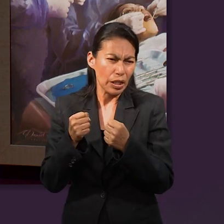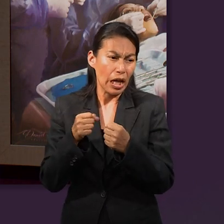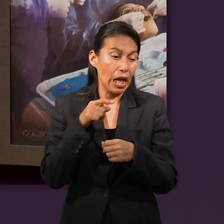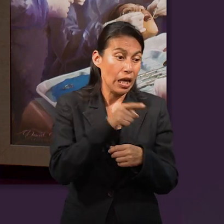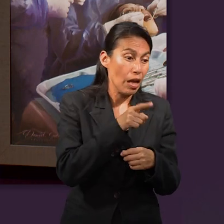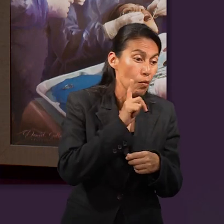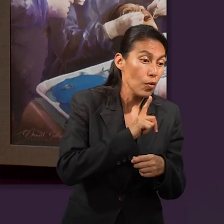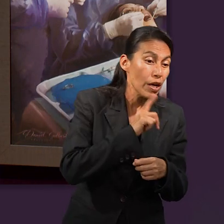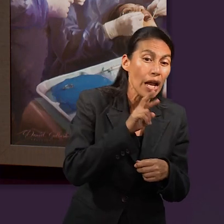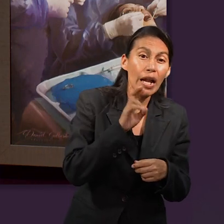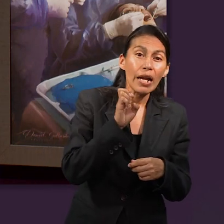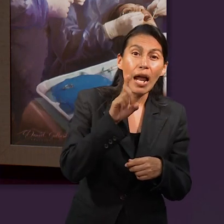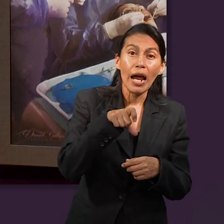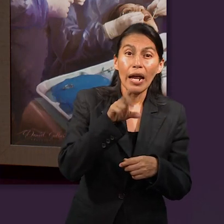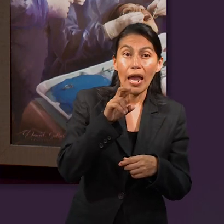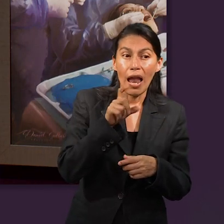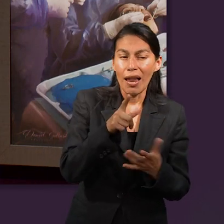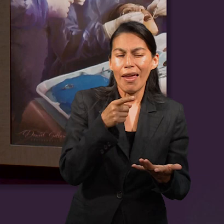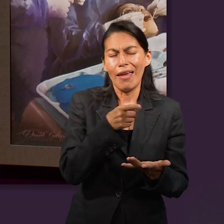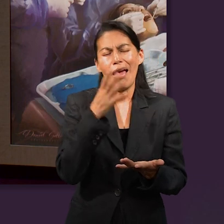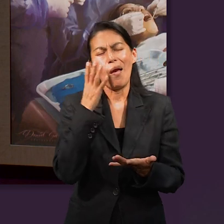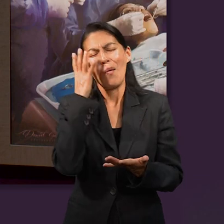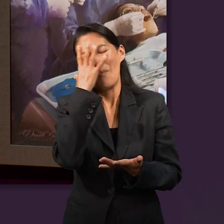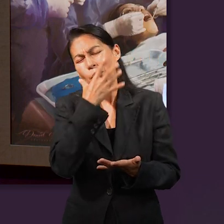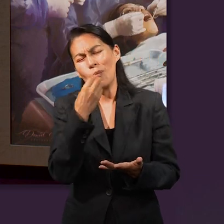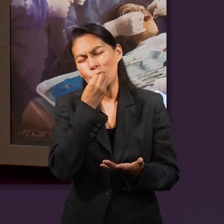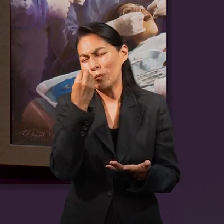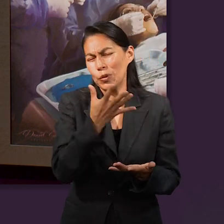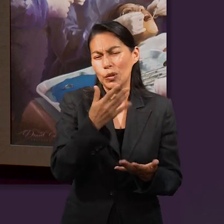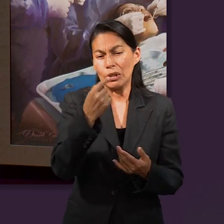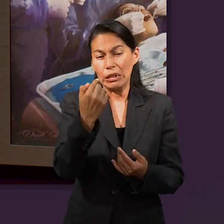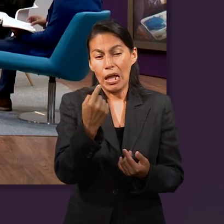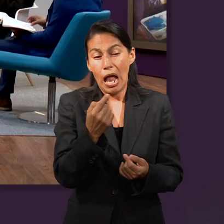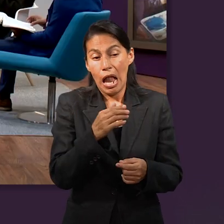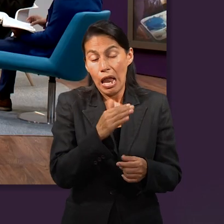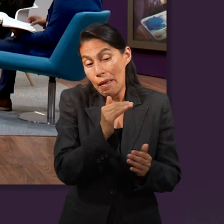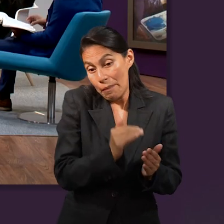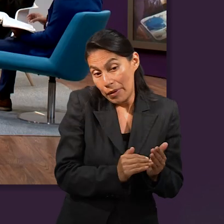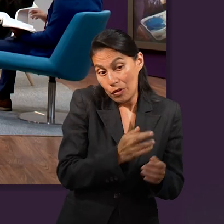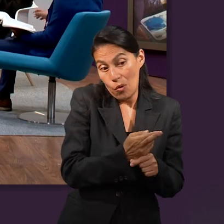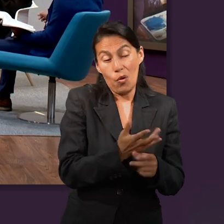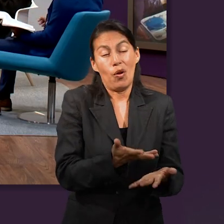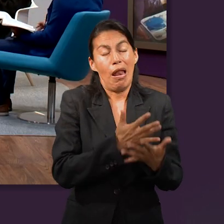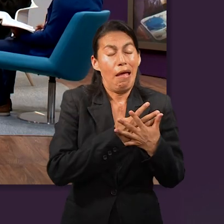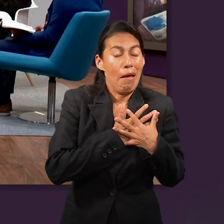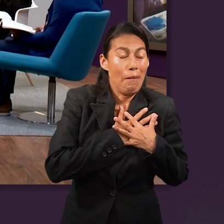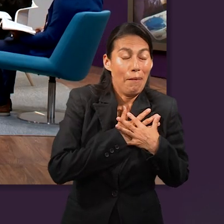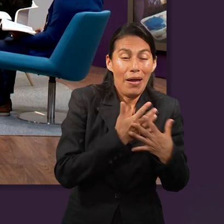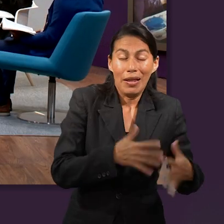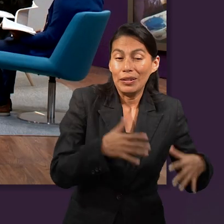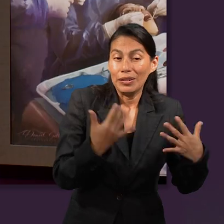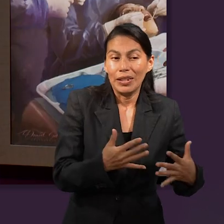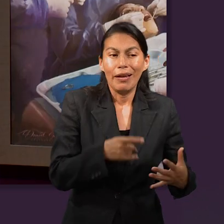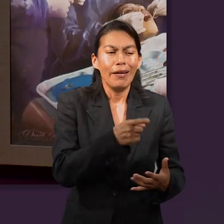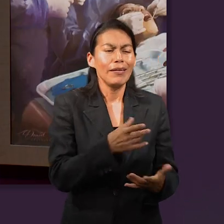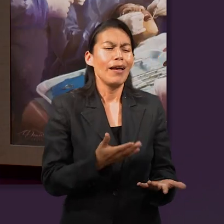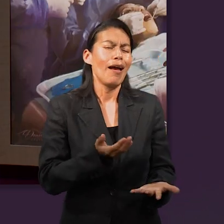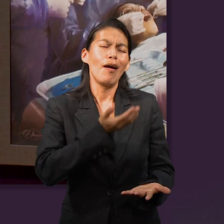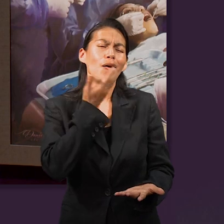casi segura, que Raquel estaba acostumbrada a la atención, siendo la hermana bonita, la hermana menor, la